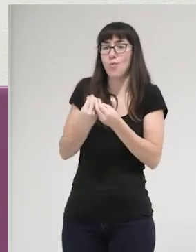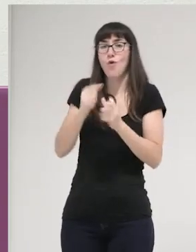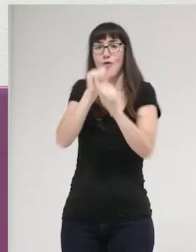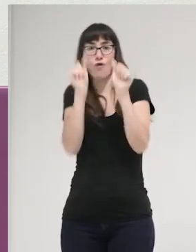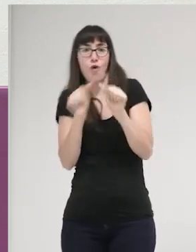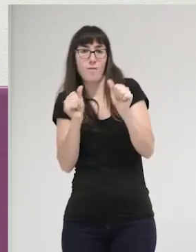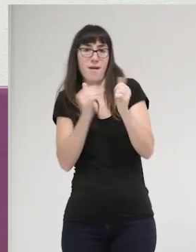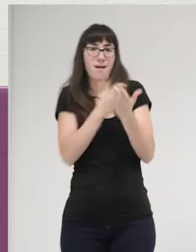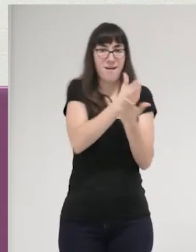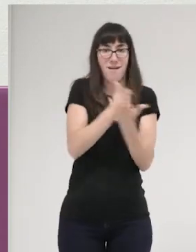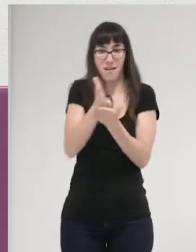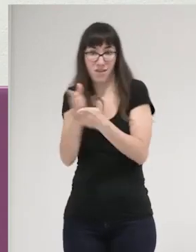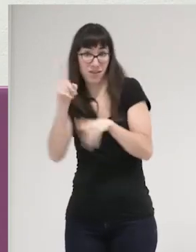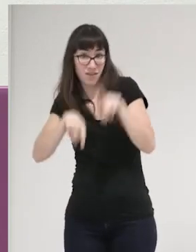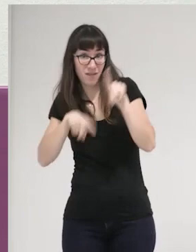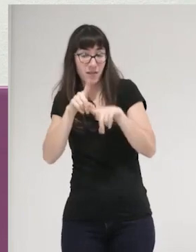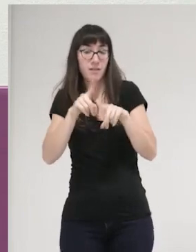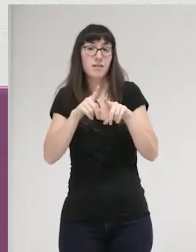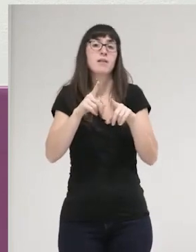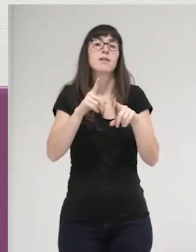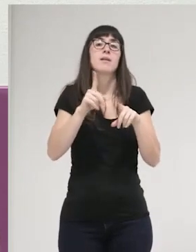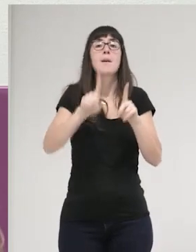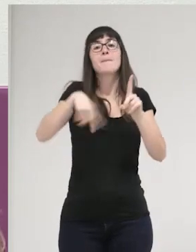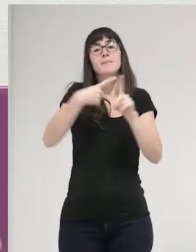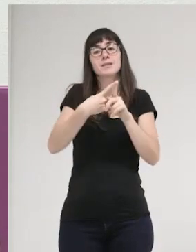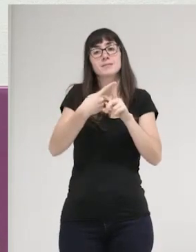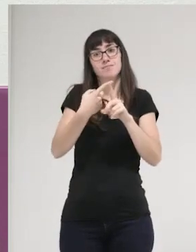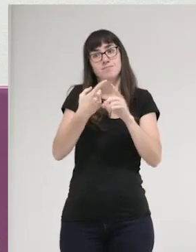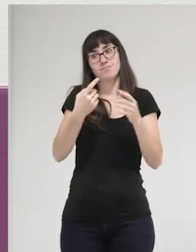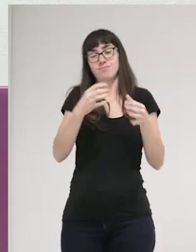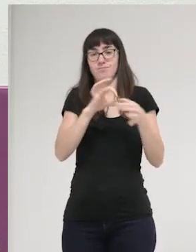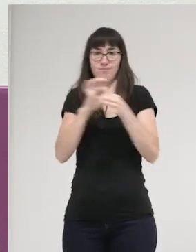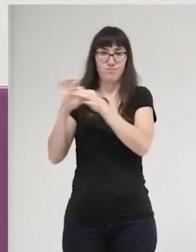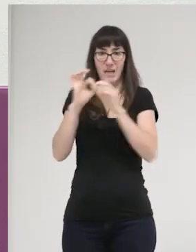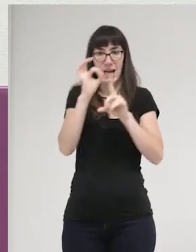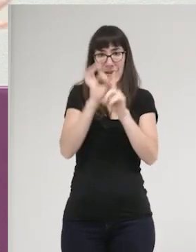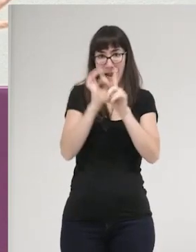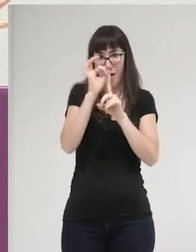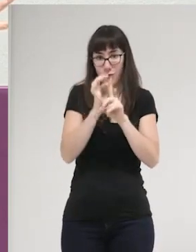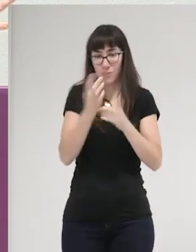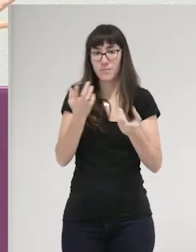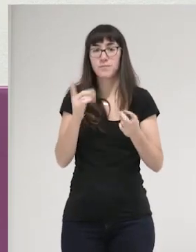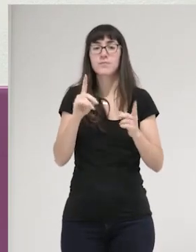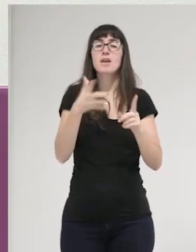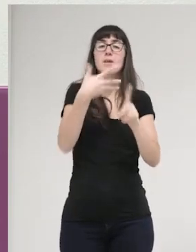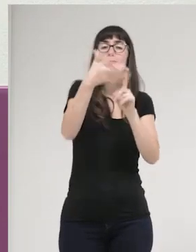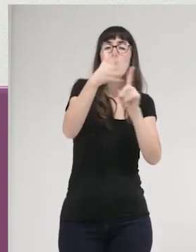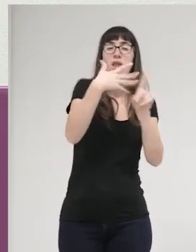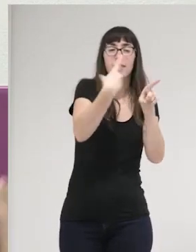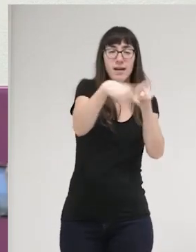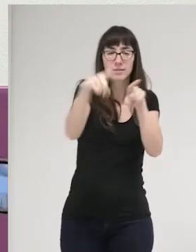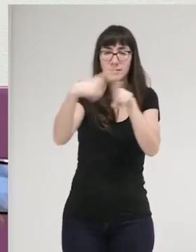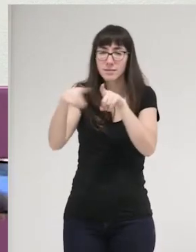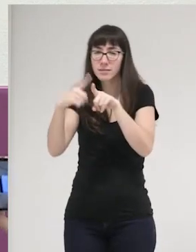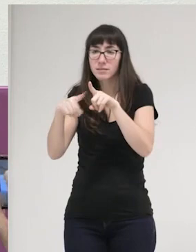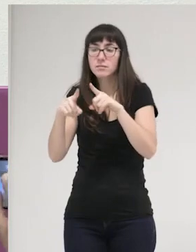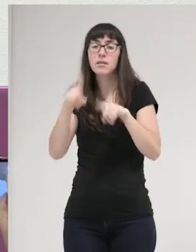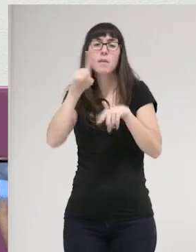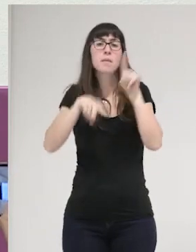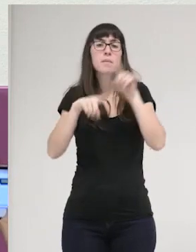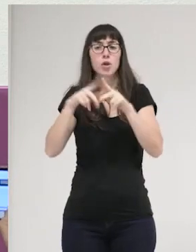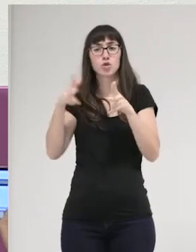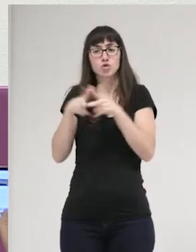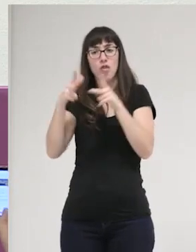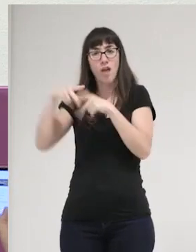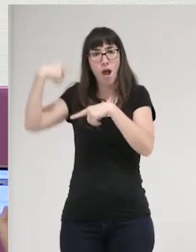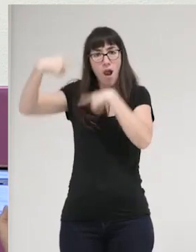Y, por supuesto, preservar la proporcionalidad. Conceptualizar de forma rigurosa las violencias y distinguir las violencias de lo que serían presiones sociales o reproducción